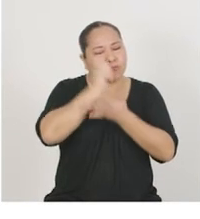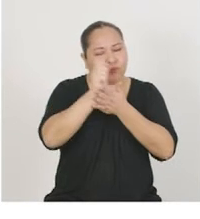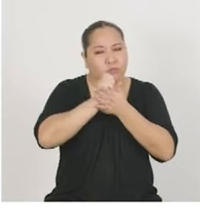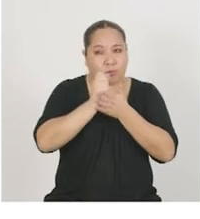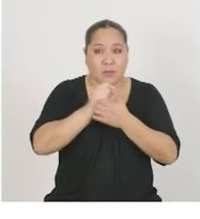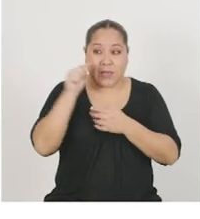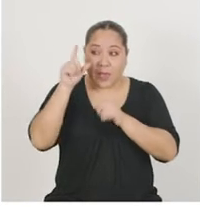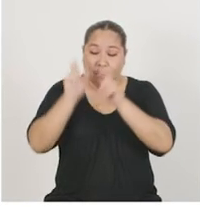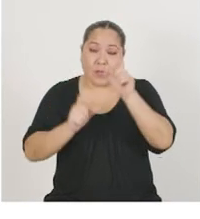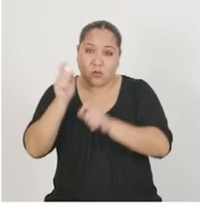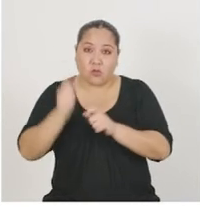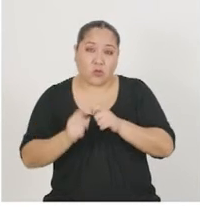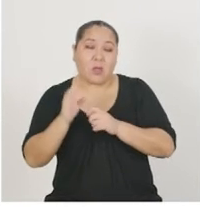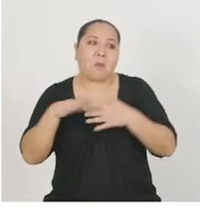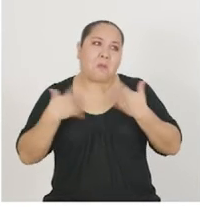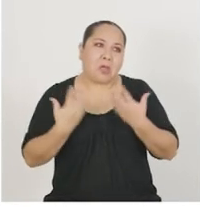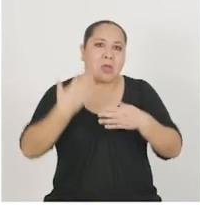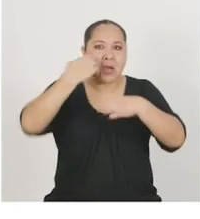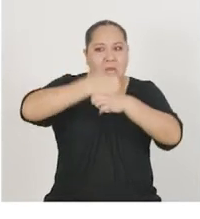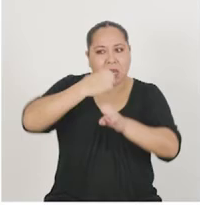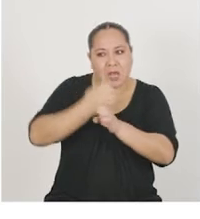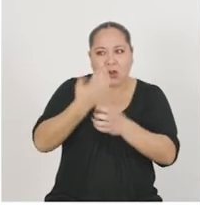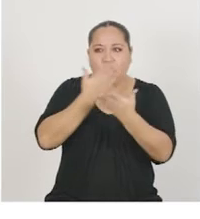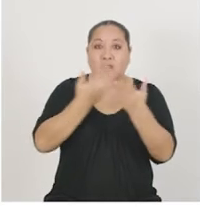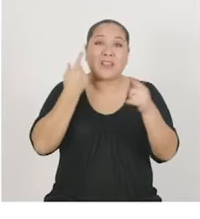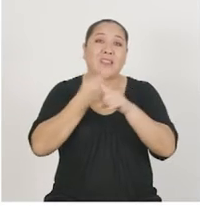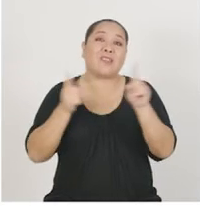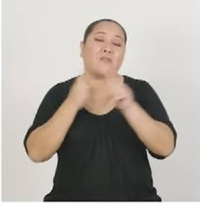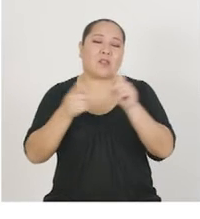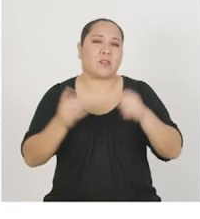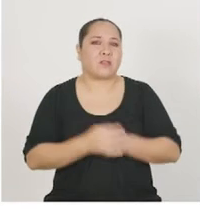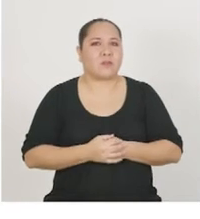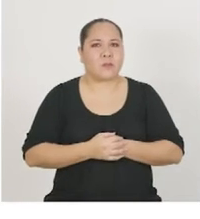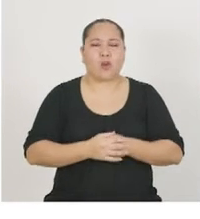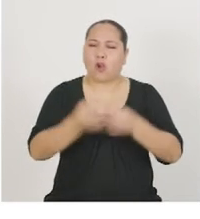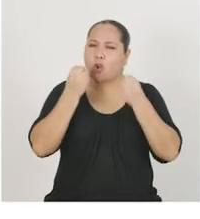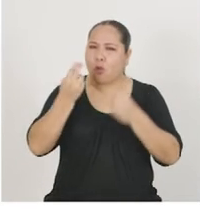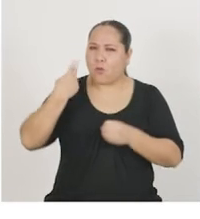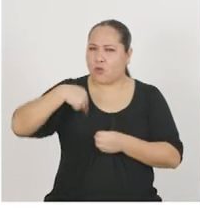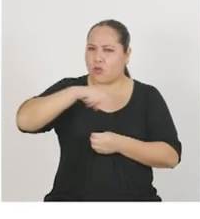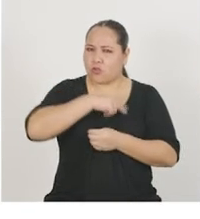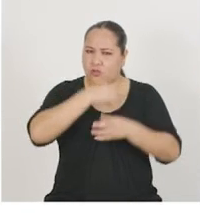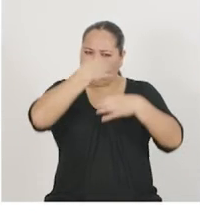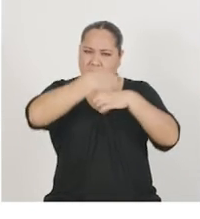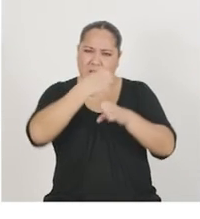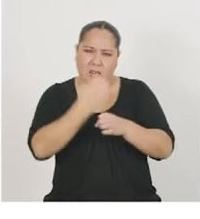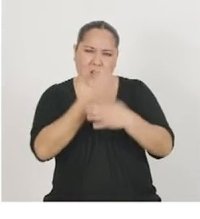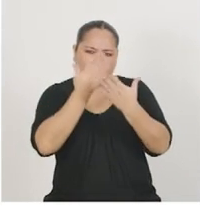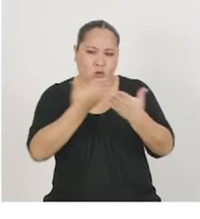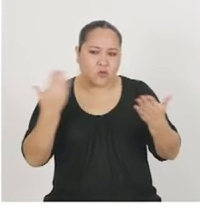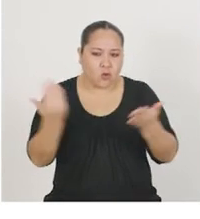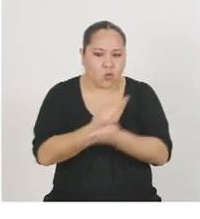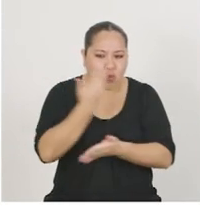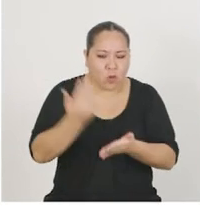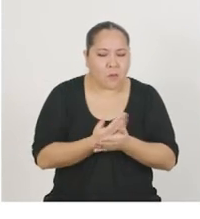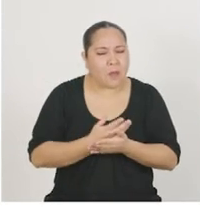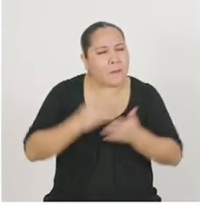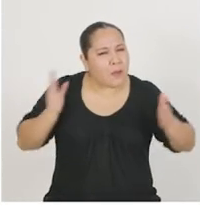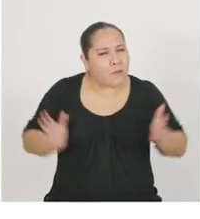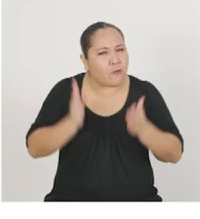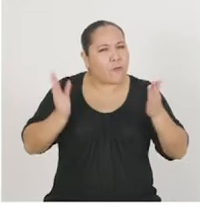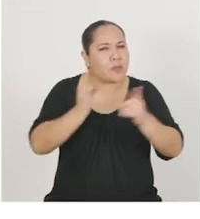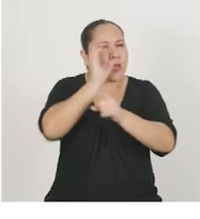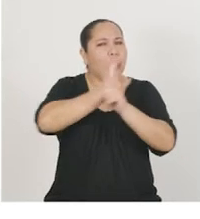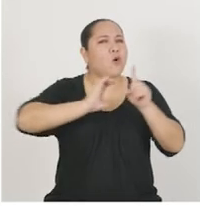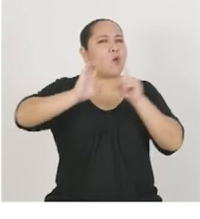personas que colaboran puedan idear algo diferente. ¿Cómo podríamos nosotros crear productos novedosos para